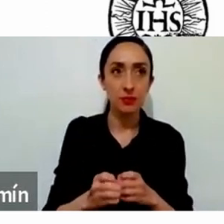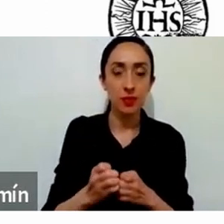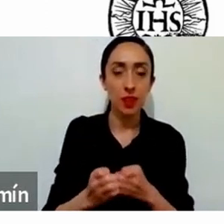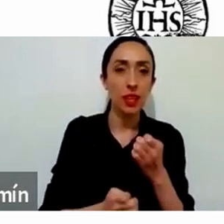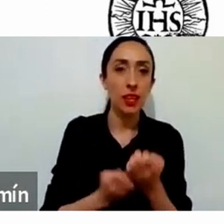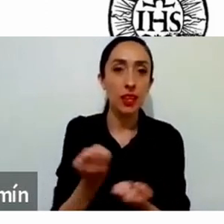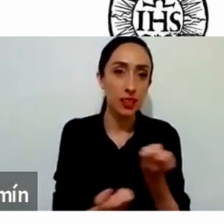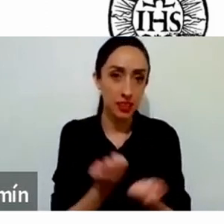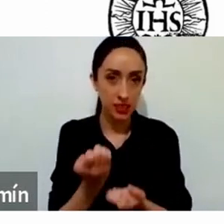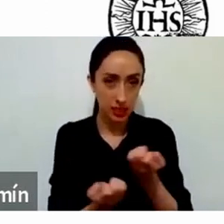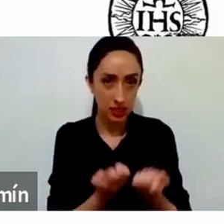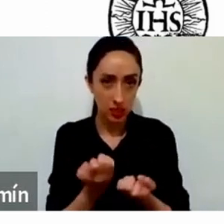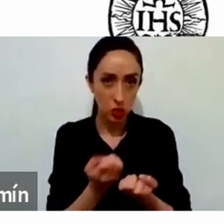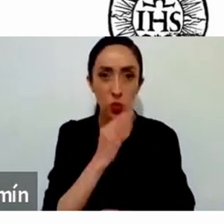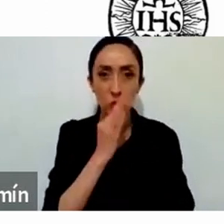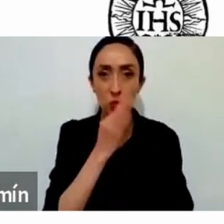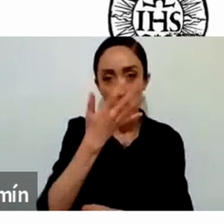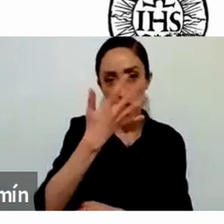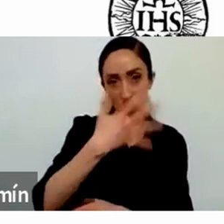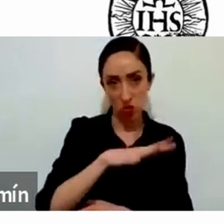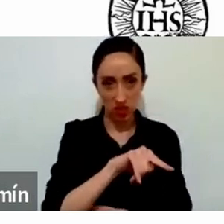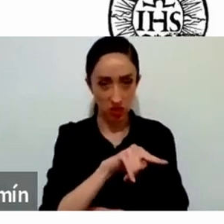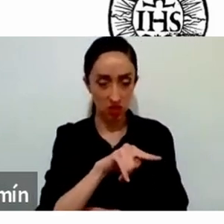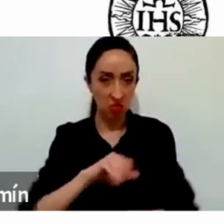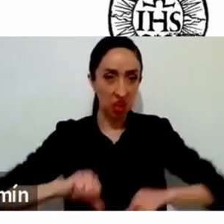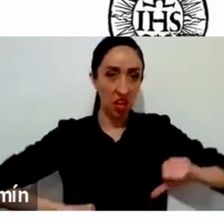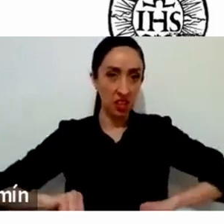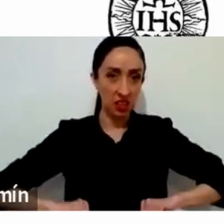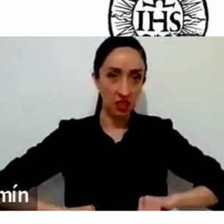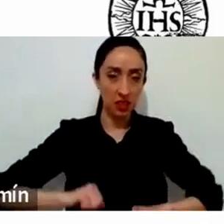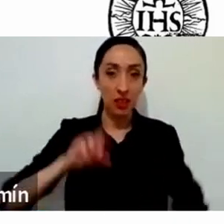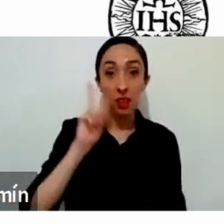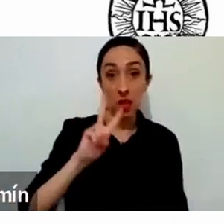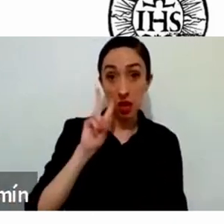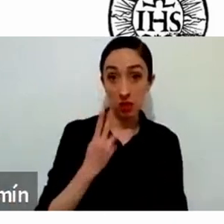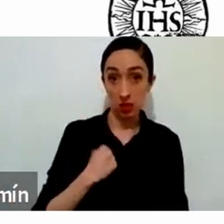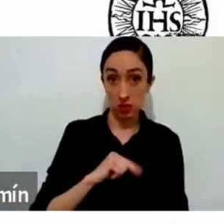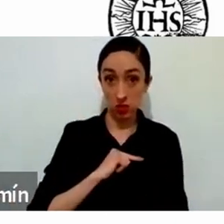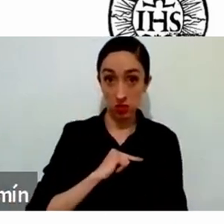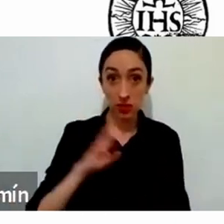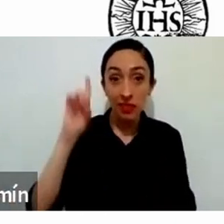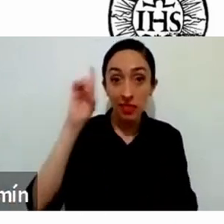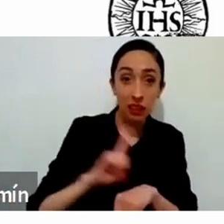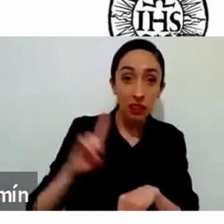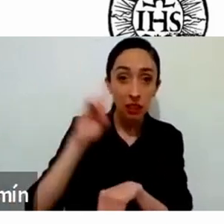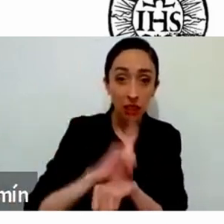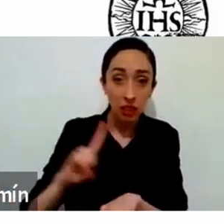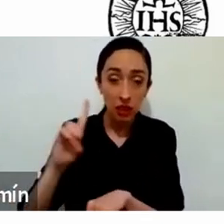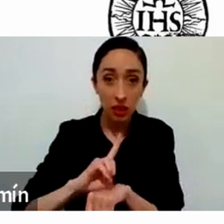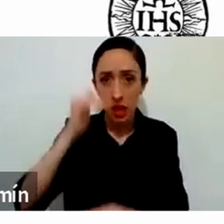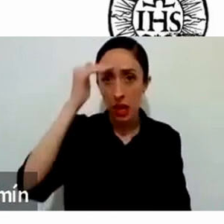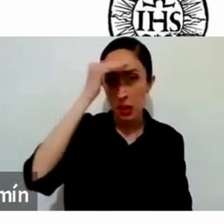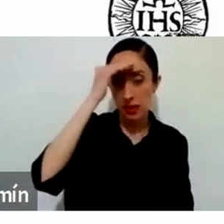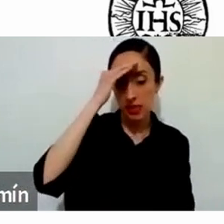Una autoevaluación sobre nuestras experiencias y vivencias. Fíjense que nosotros